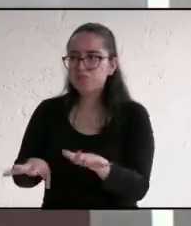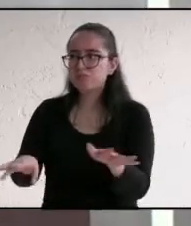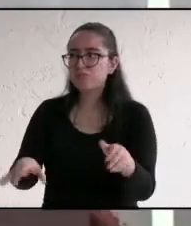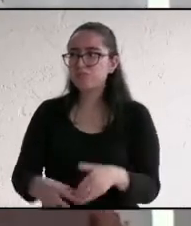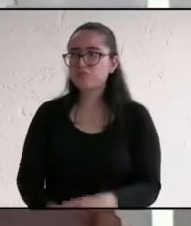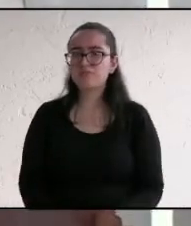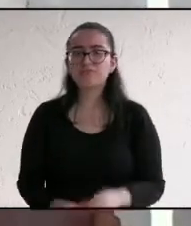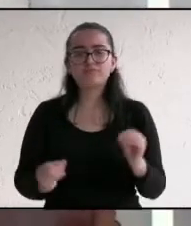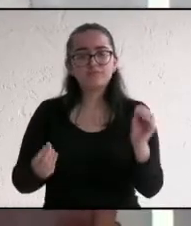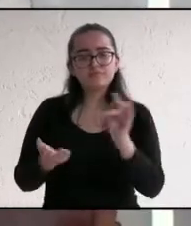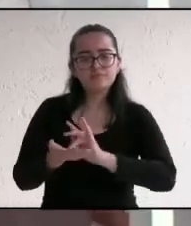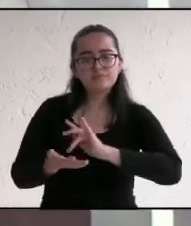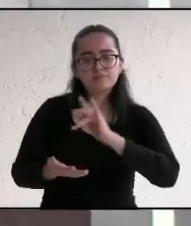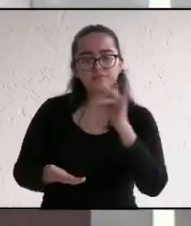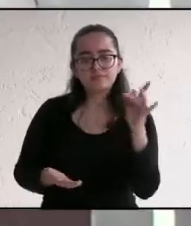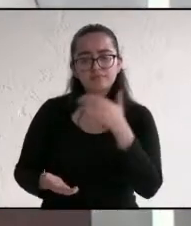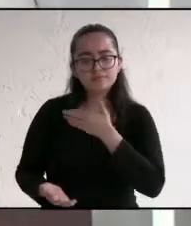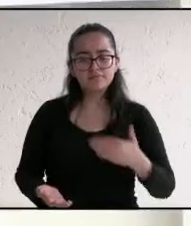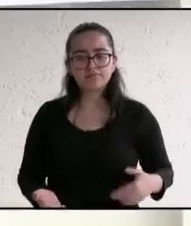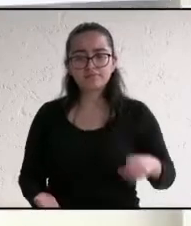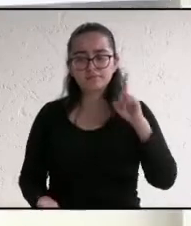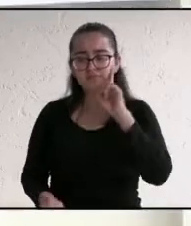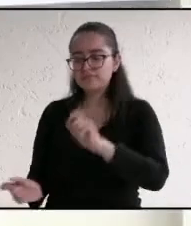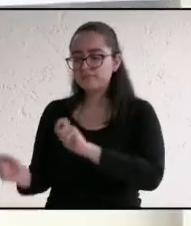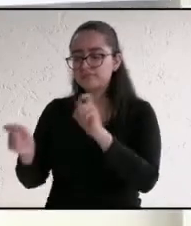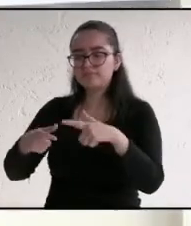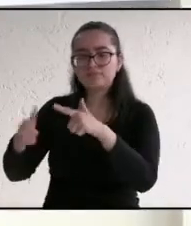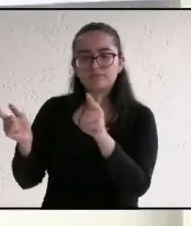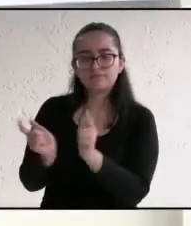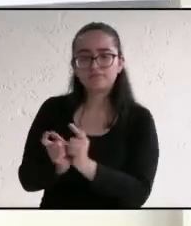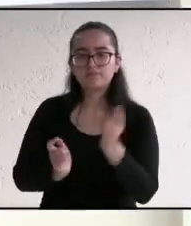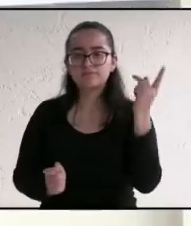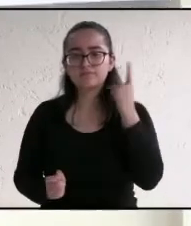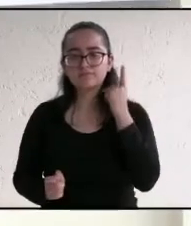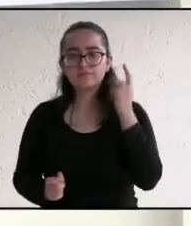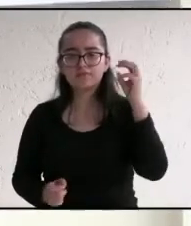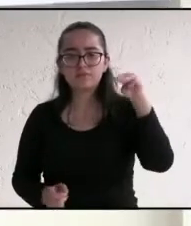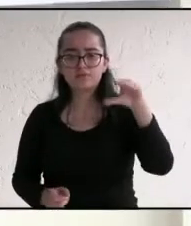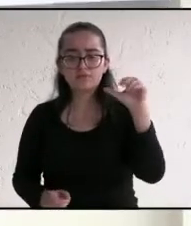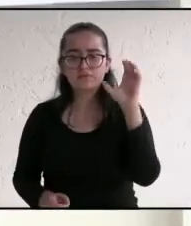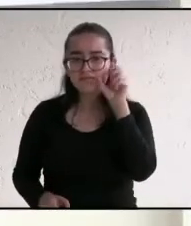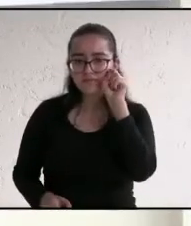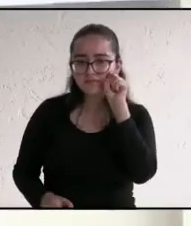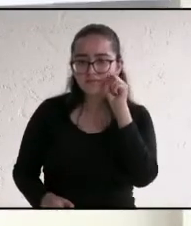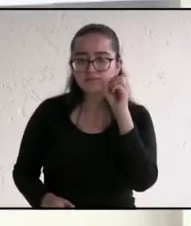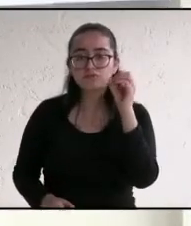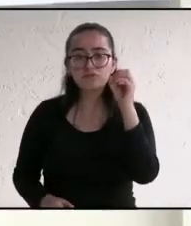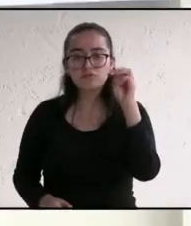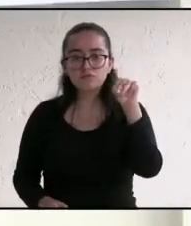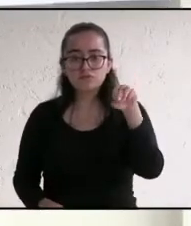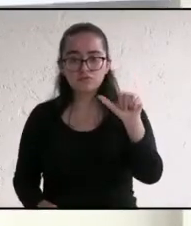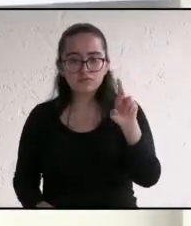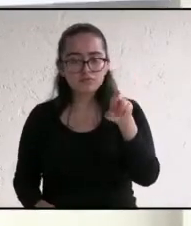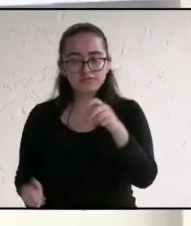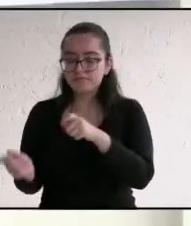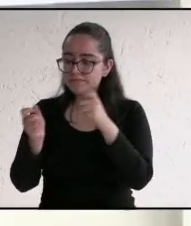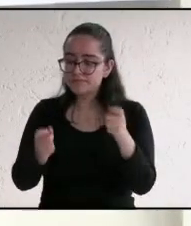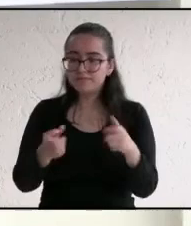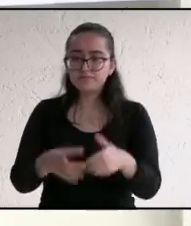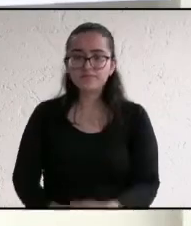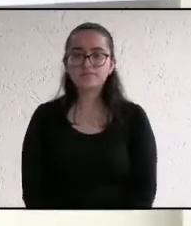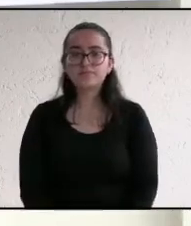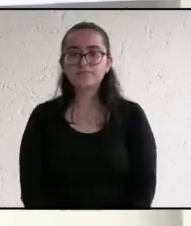Muchísimas gracias, candidata. Ahora le toca el turno al candidato de Movimiento Ciudadano Omar del Moral. Adelante, candidato.